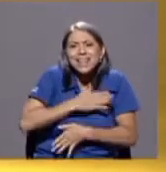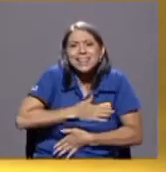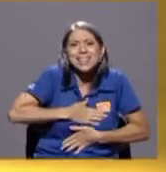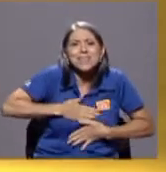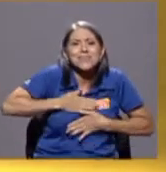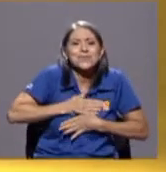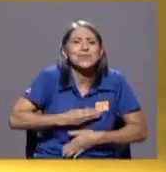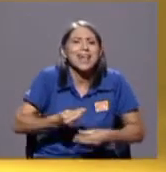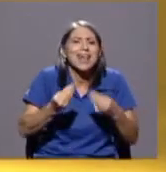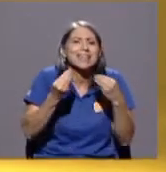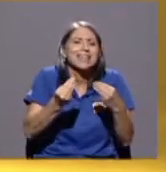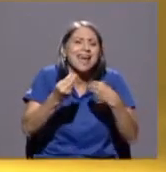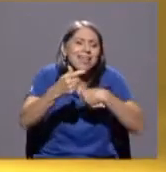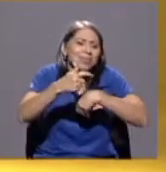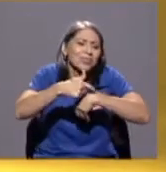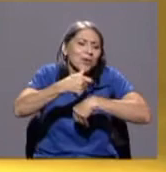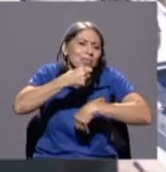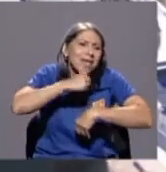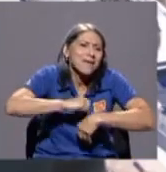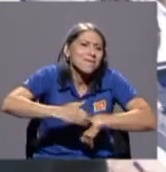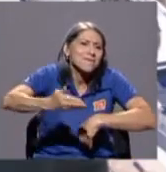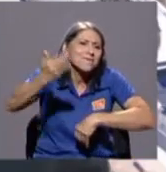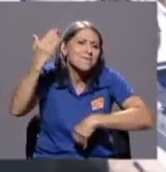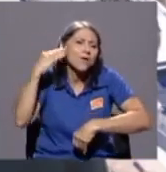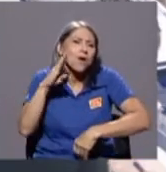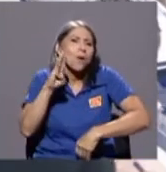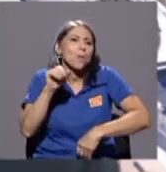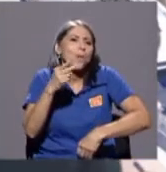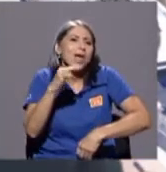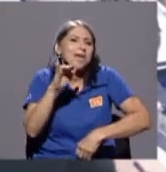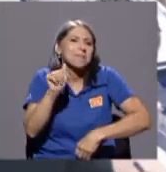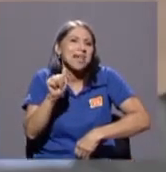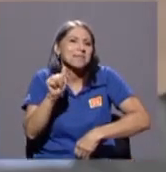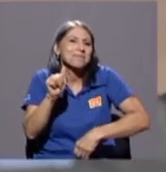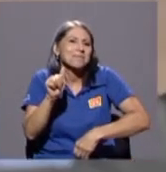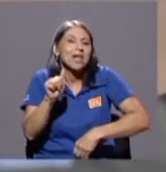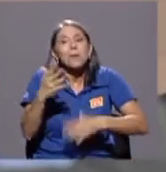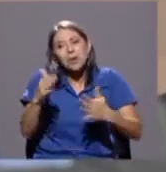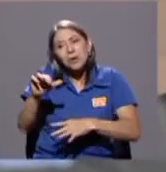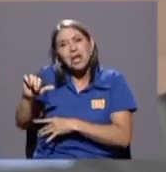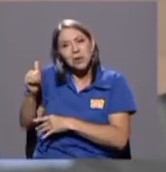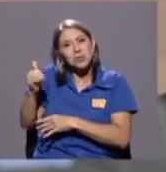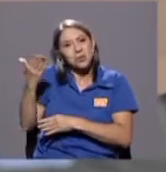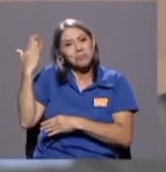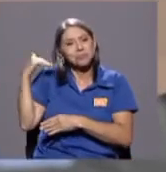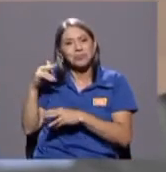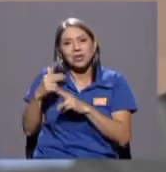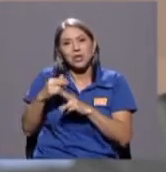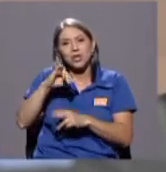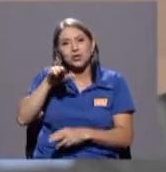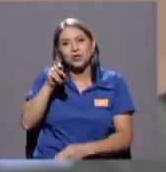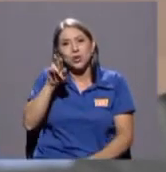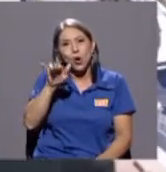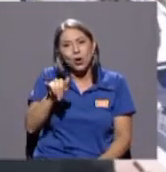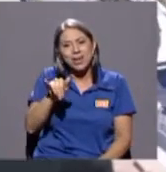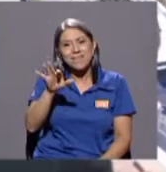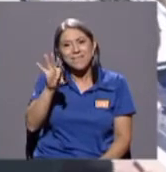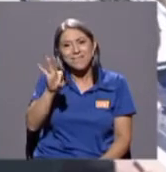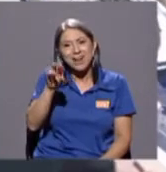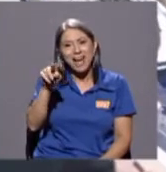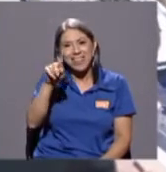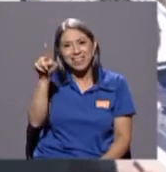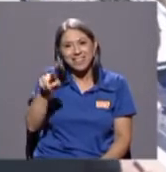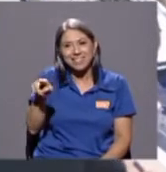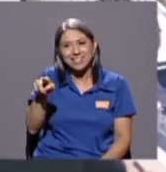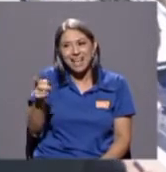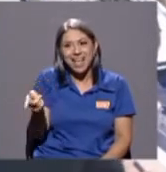bohemia como guti bueno hay otro que fue don joni fernández que ya también en paz descanso pero esa pareja de guti con don joni